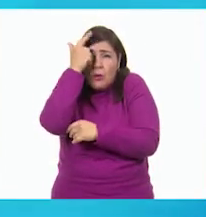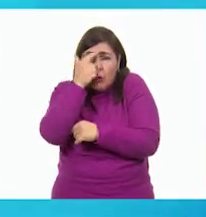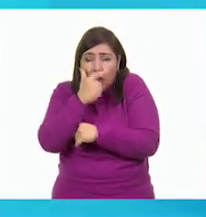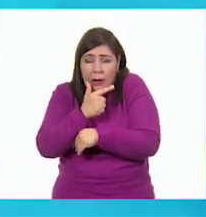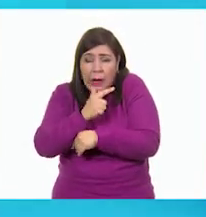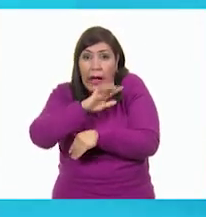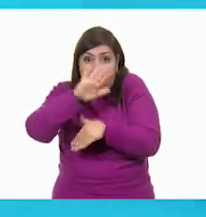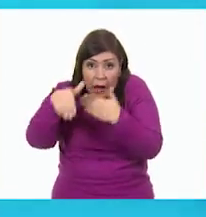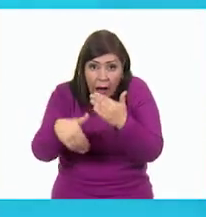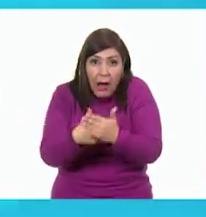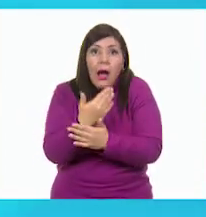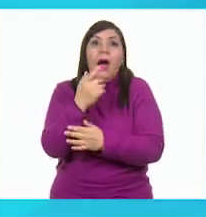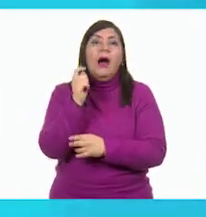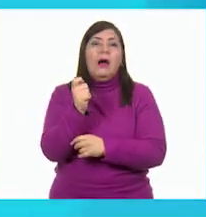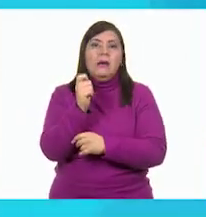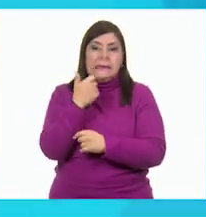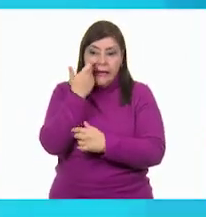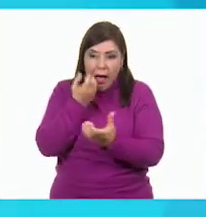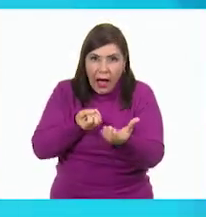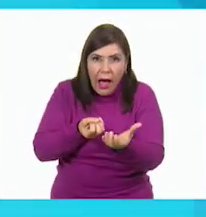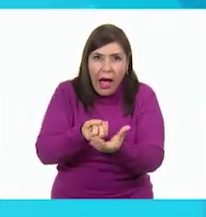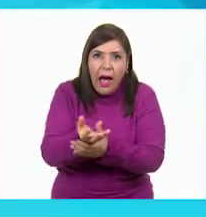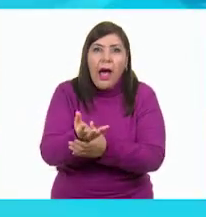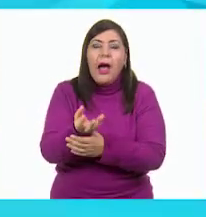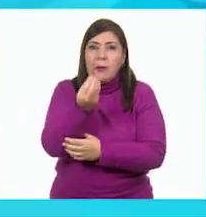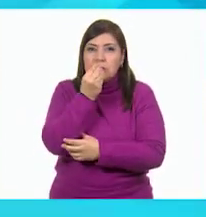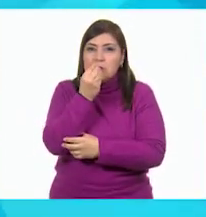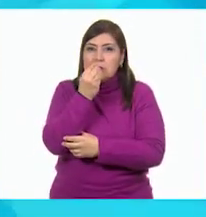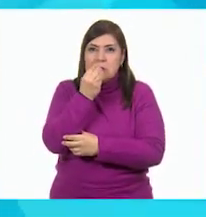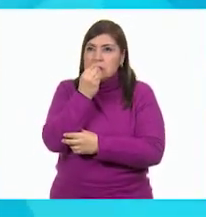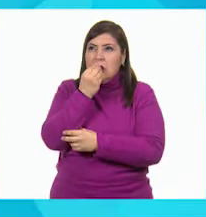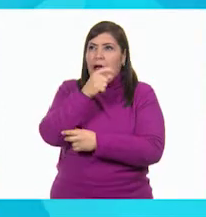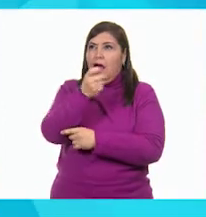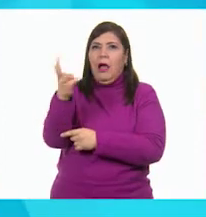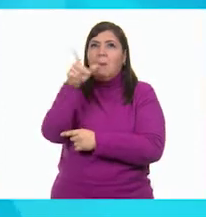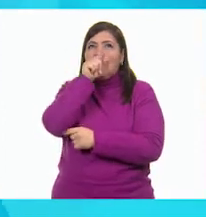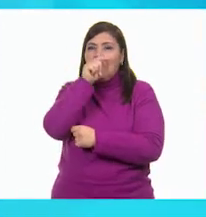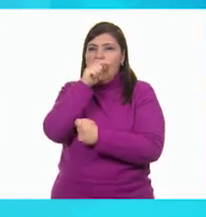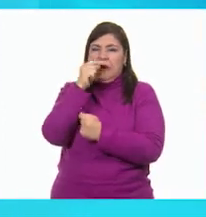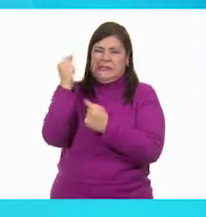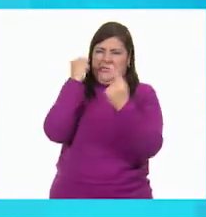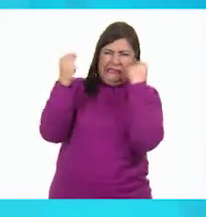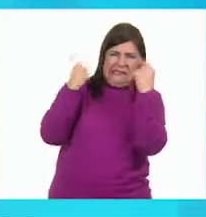quiso salir a comer, pero lo volvieron a atacar los pájaros.